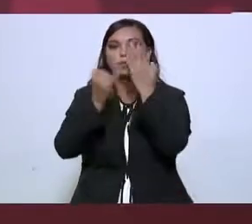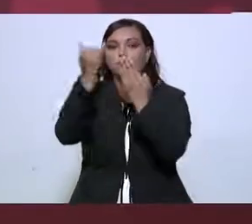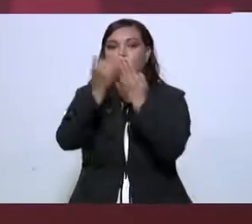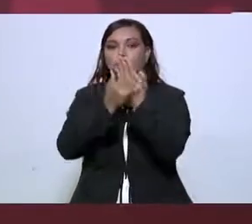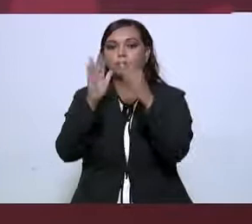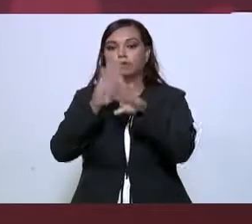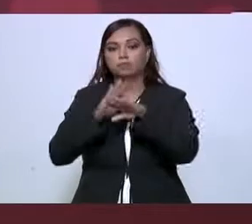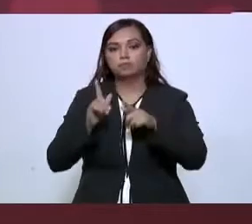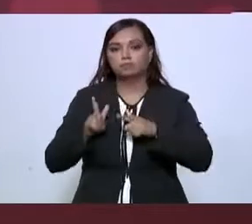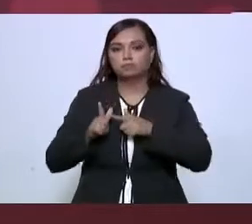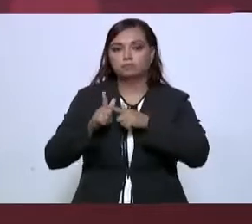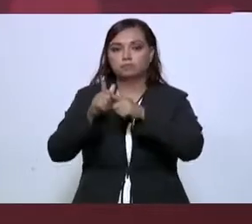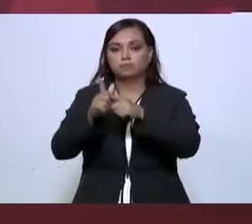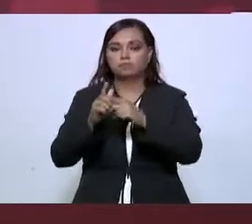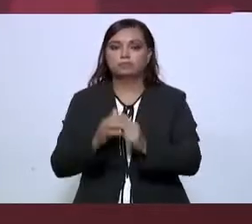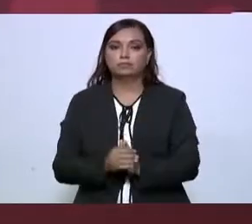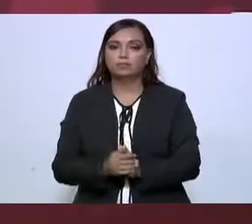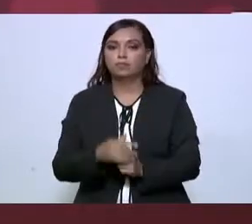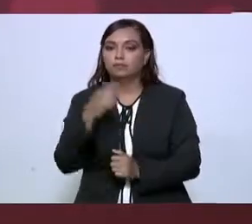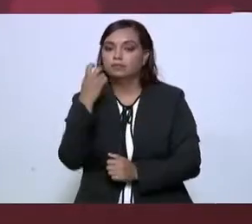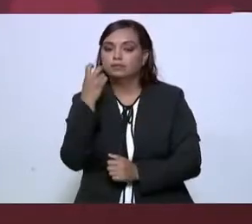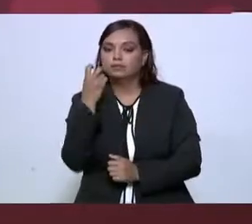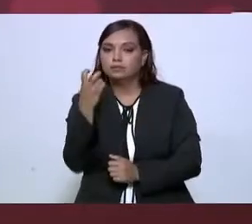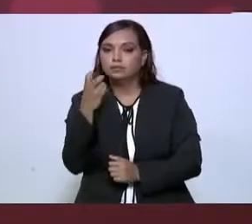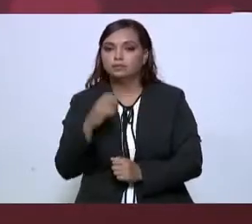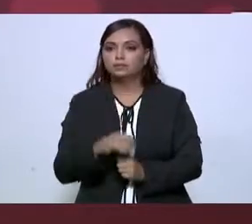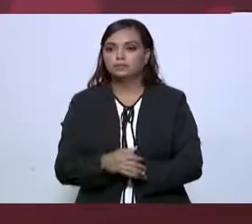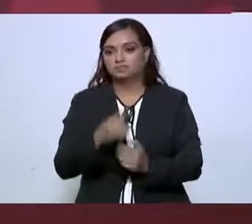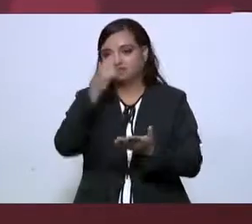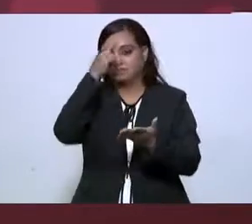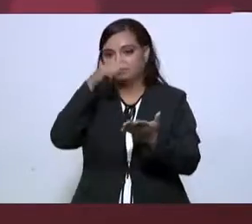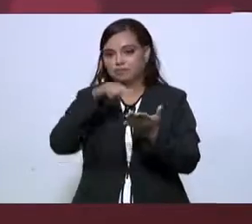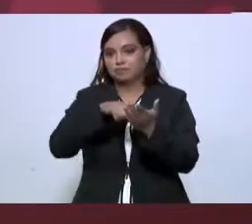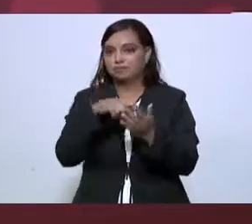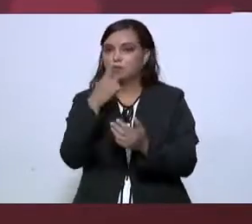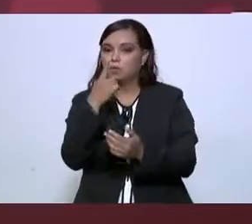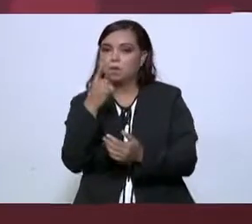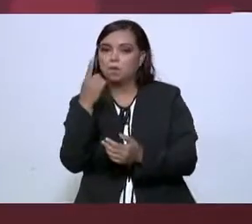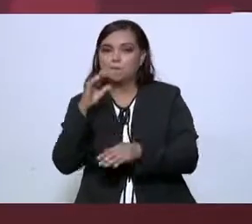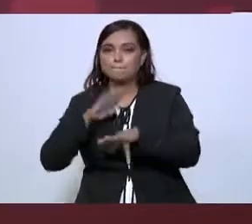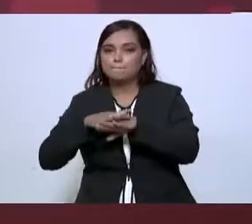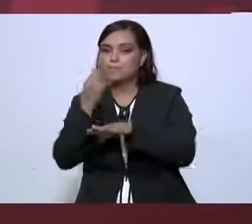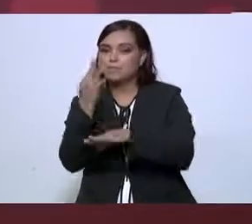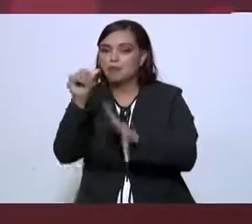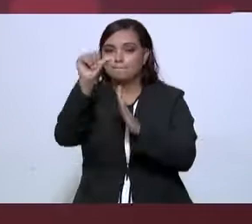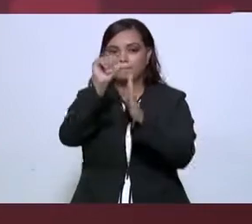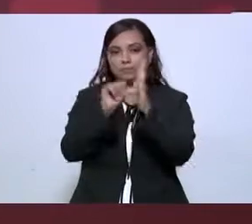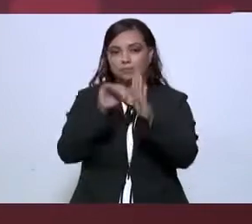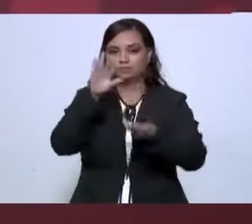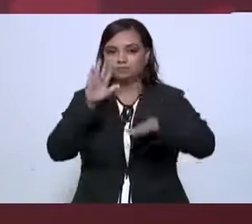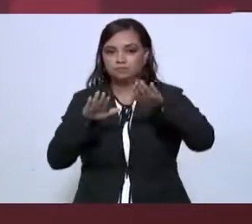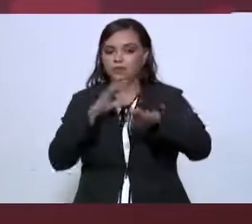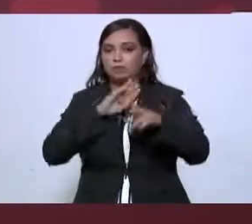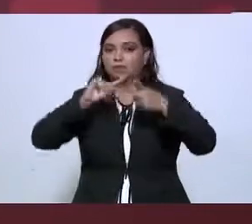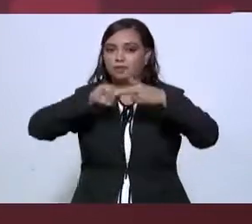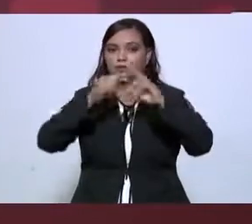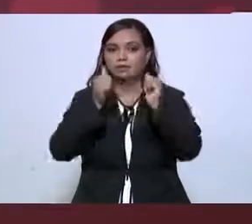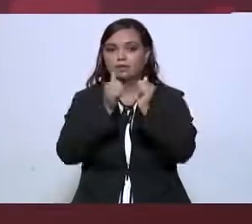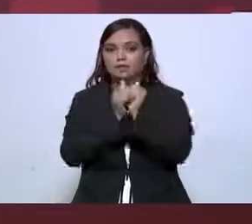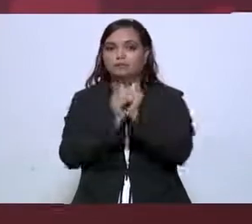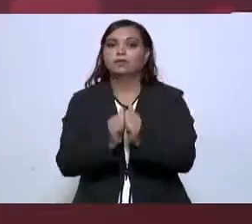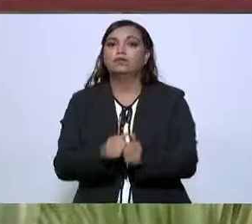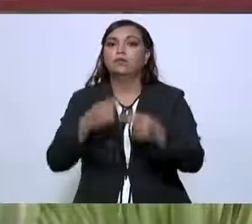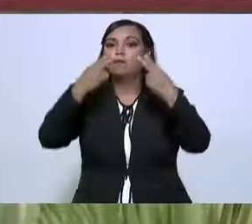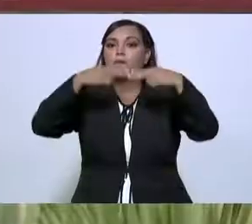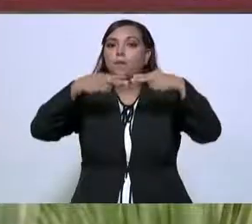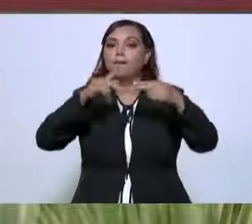muy avanzado. Esto es una cuestión de, yo creo que un par o tres, cuando mucho, tres meses, y ya se arrancaría con iniciativa